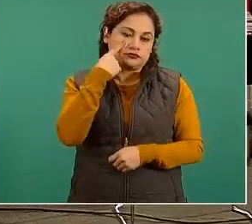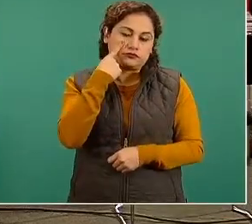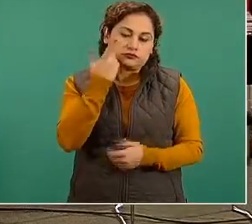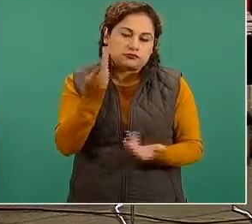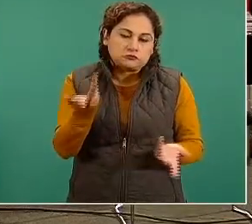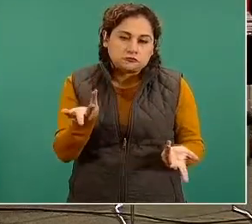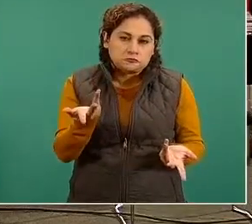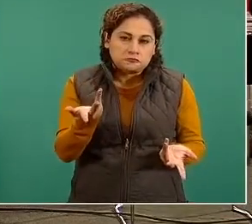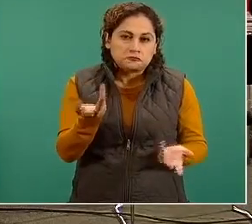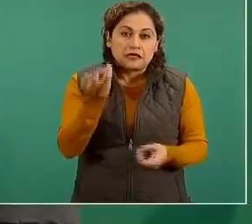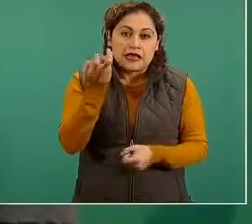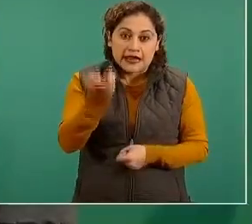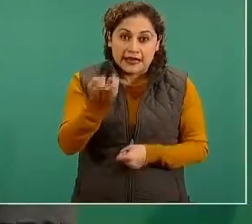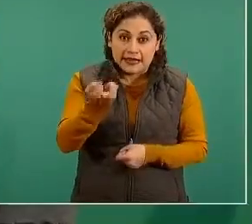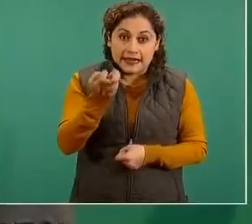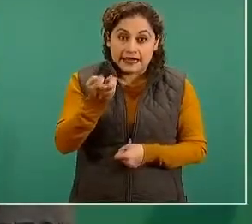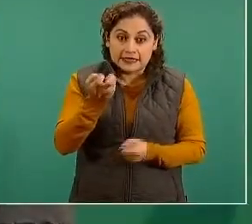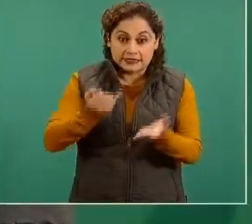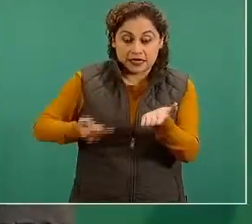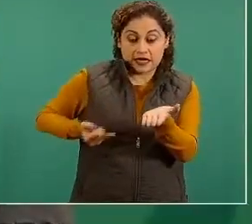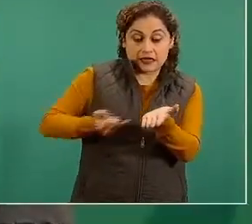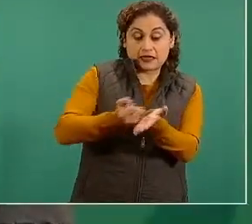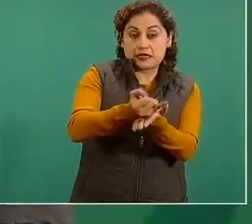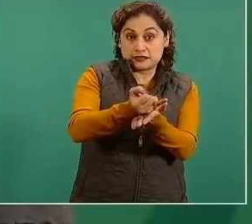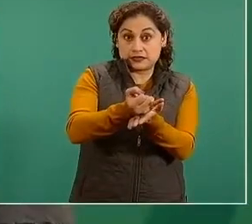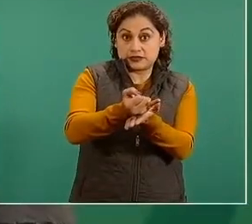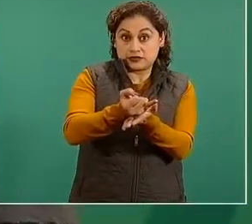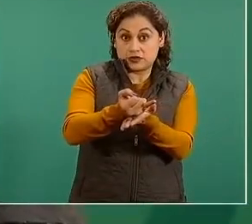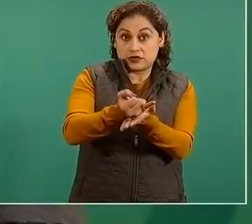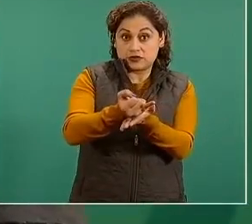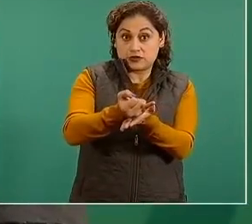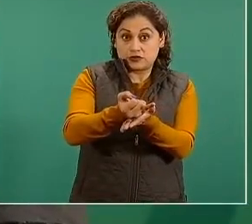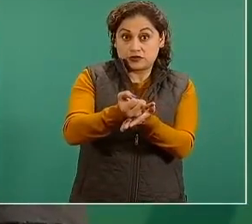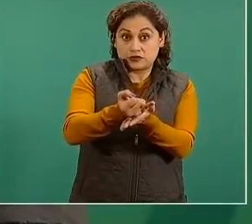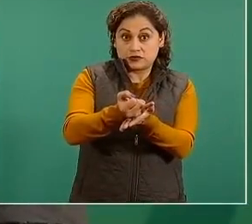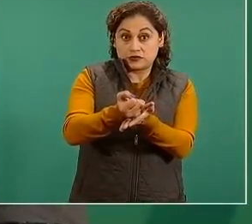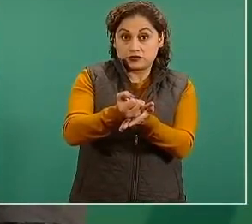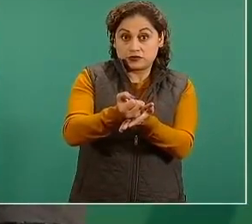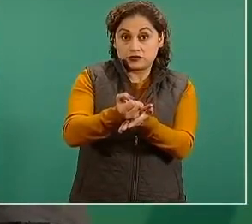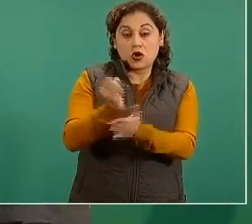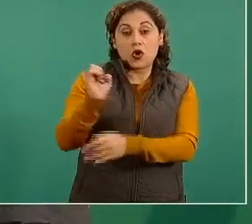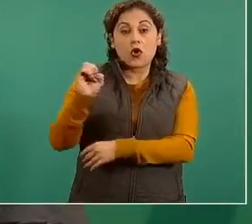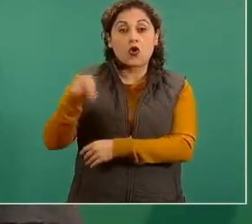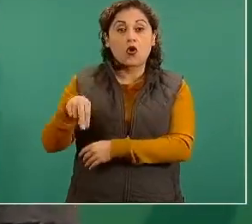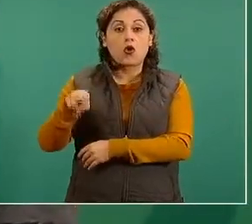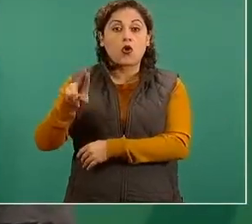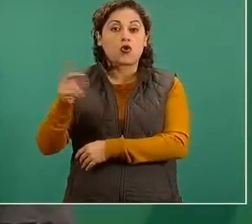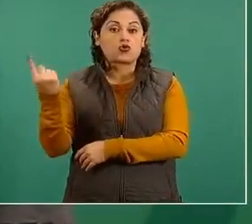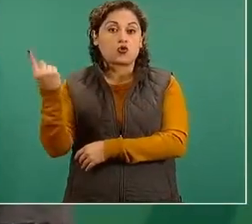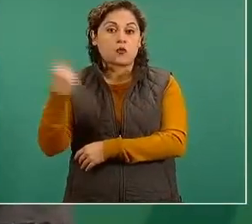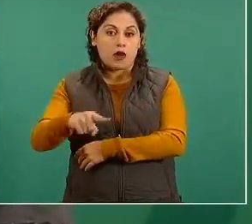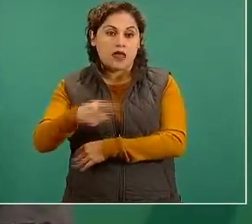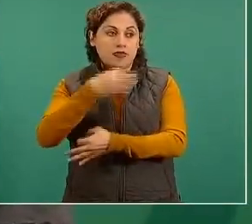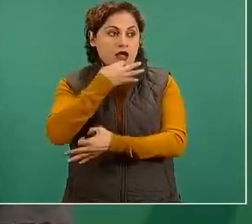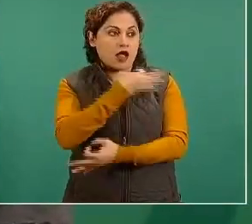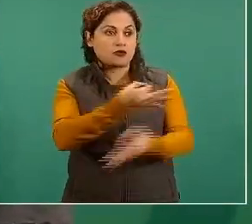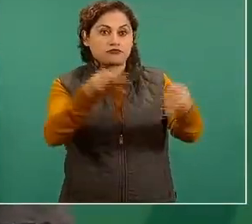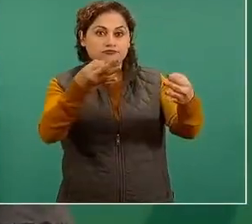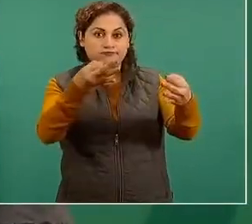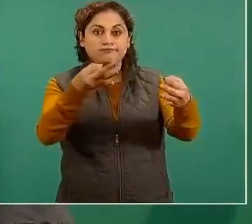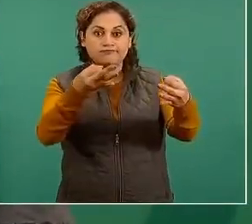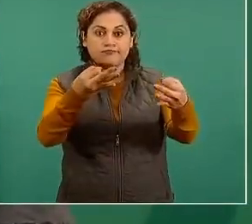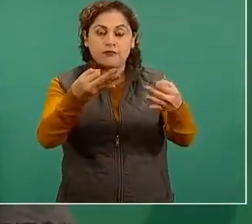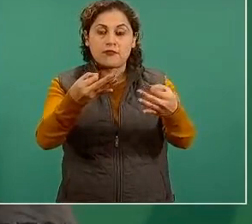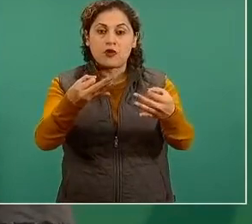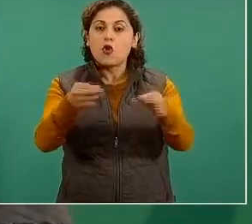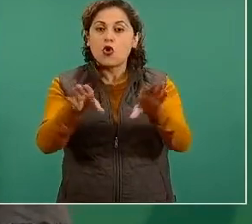específico es a través de la ONU, notifica a través de las que